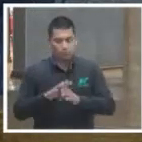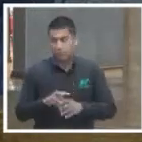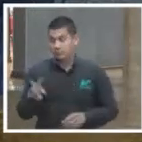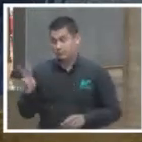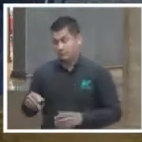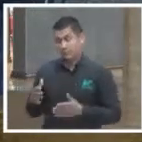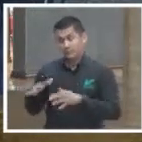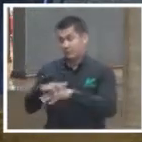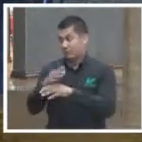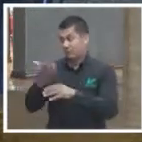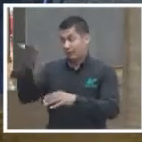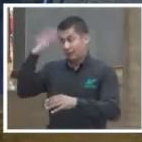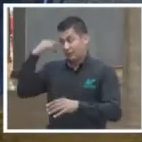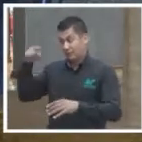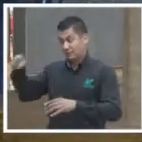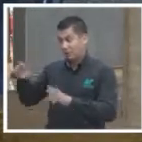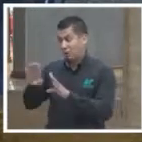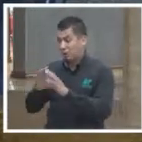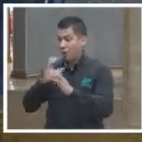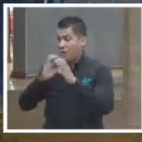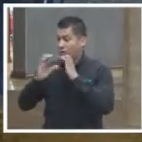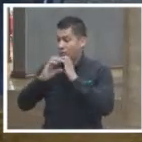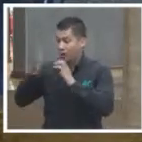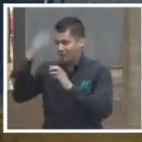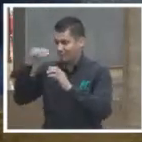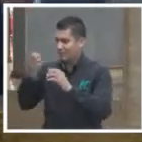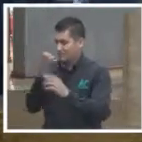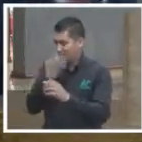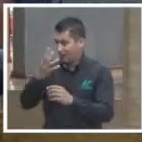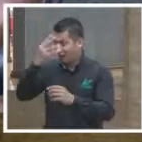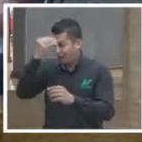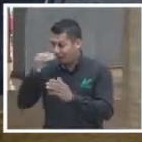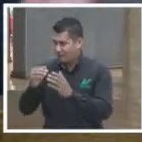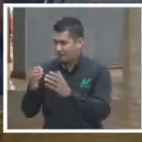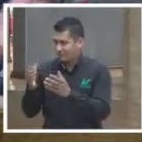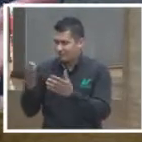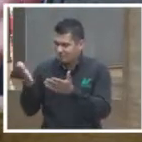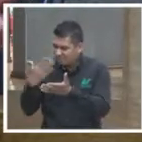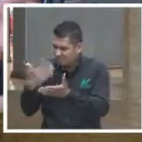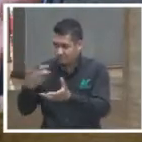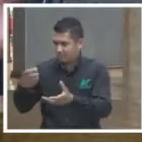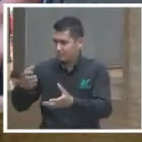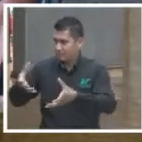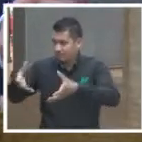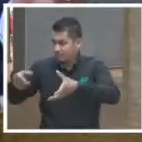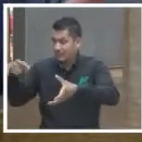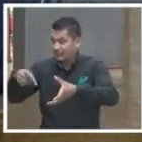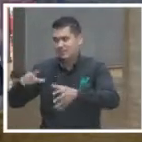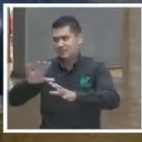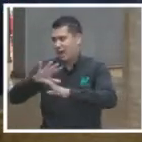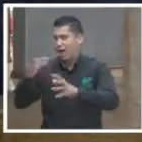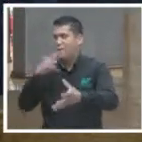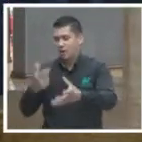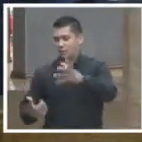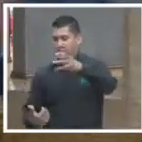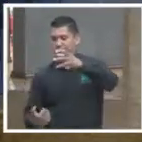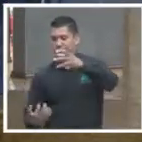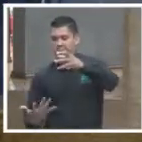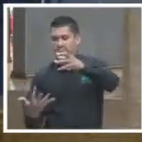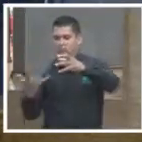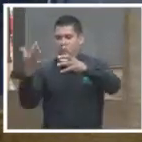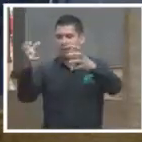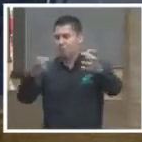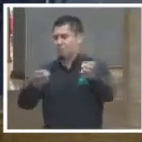los manuales que te dejaron de comunicación, y empieza a ver qué es lo que vas a hacer y cómo te vas a comunicar ahora, ¿por qué? Porque ya